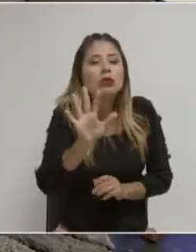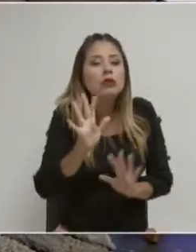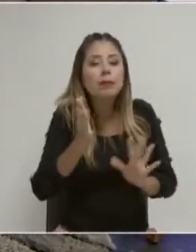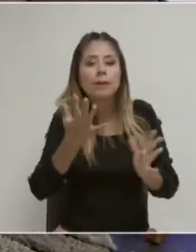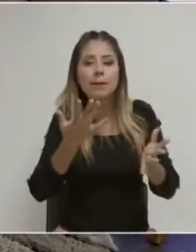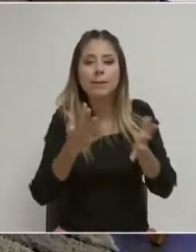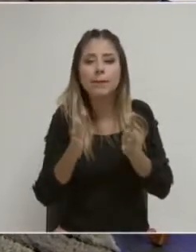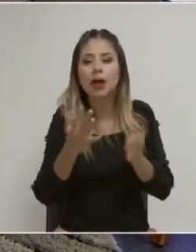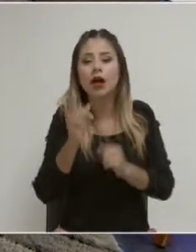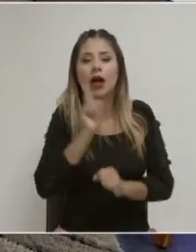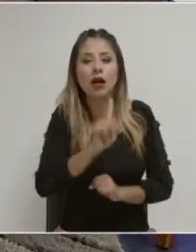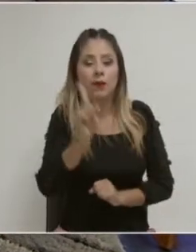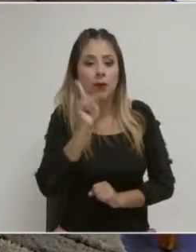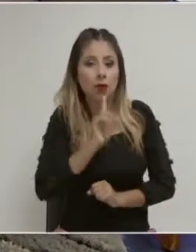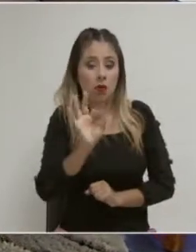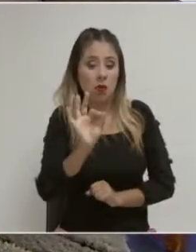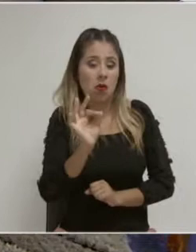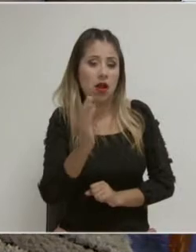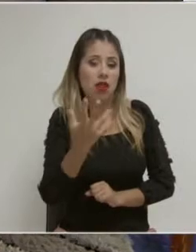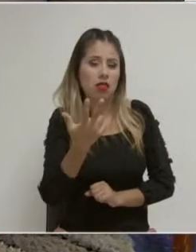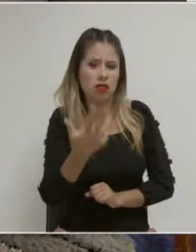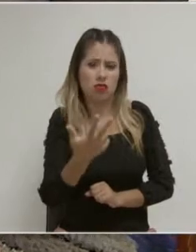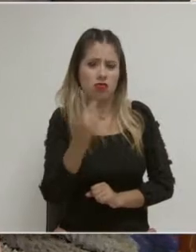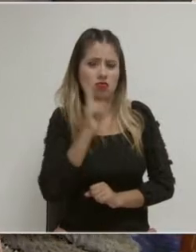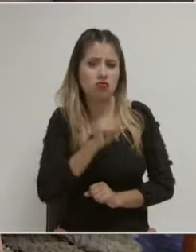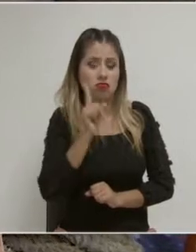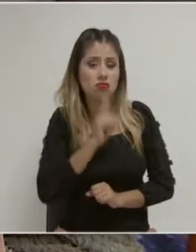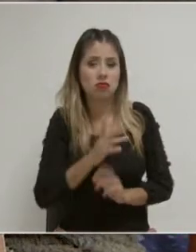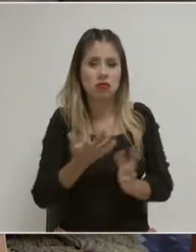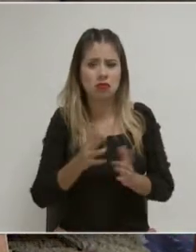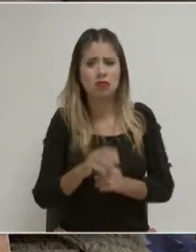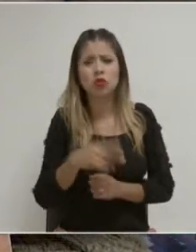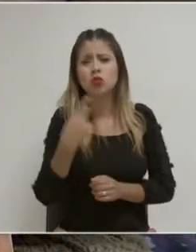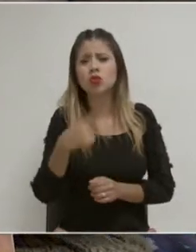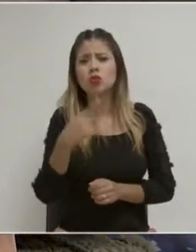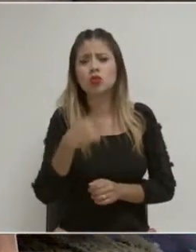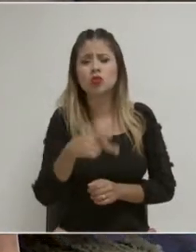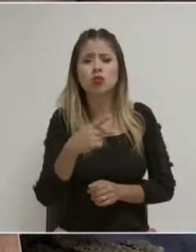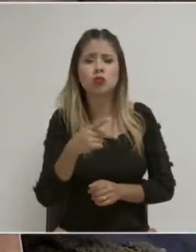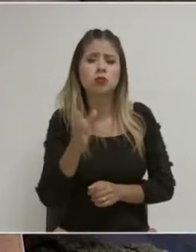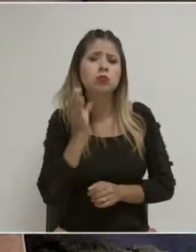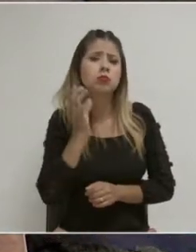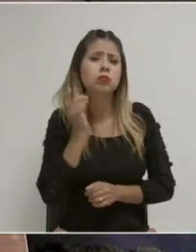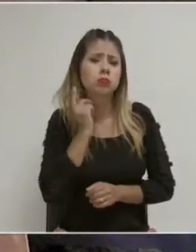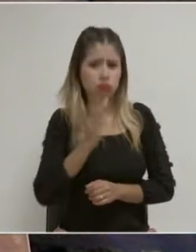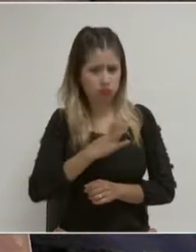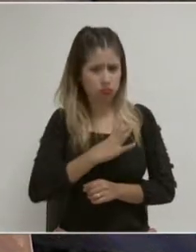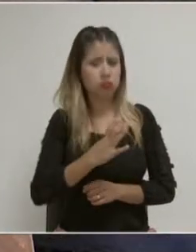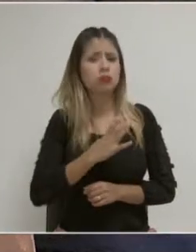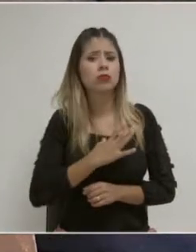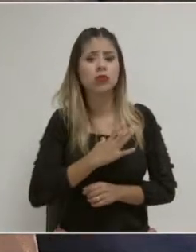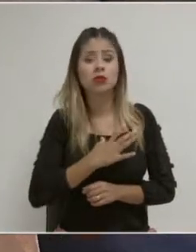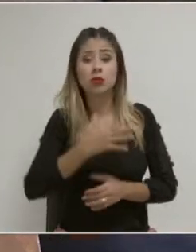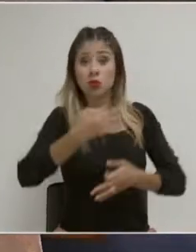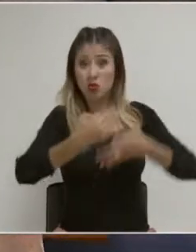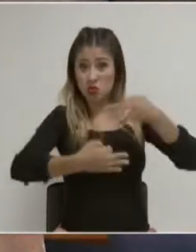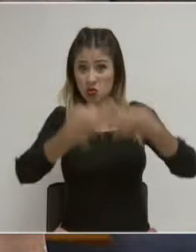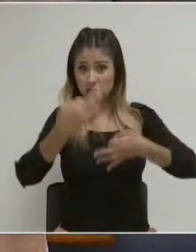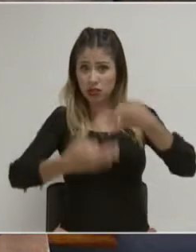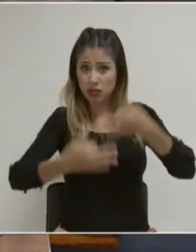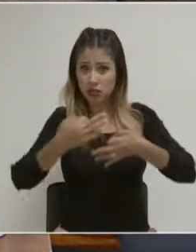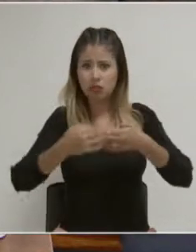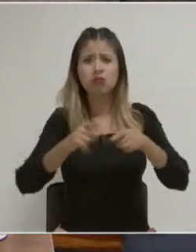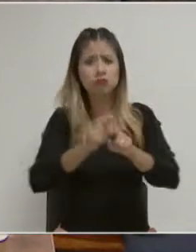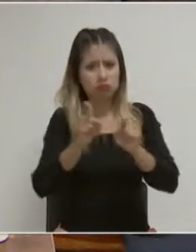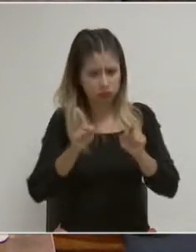48 de mujeres. Y en el Senado sí es prácticamente paridad, son 49, 51. Es decir,